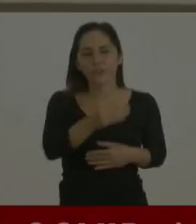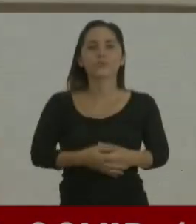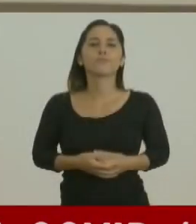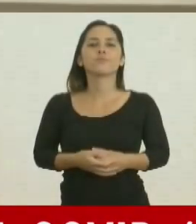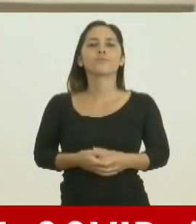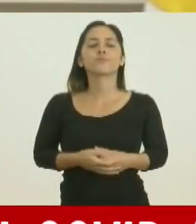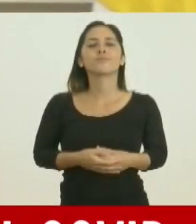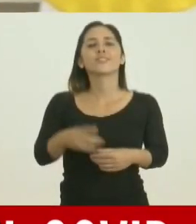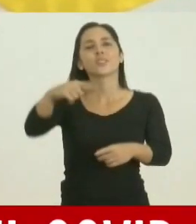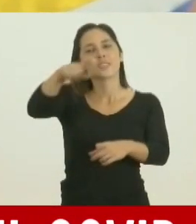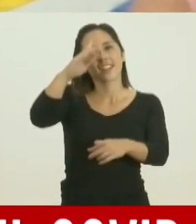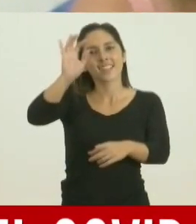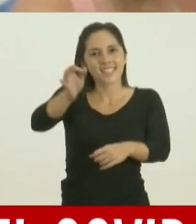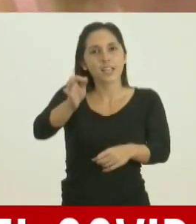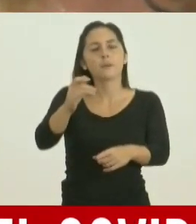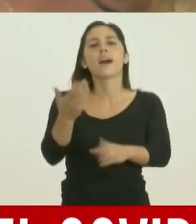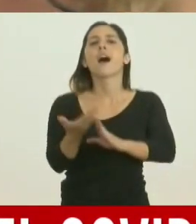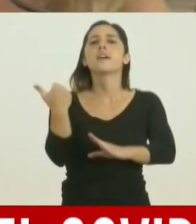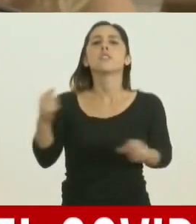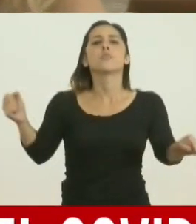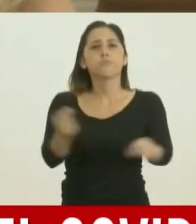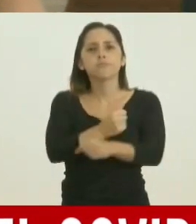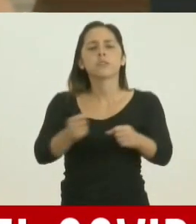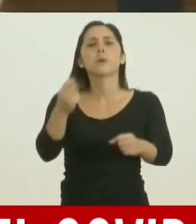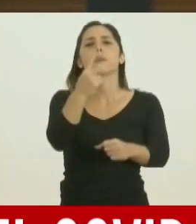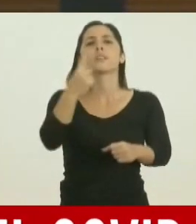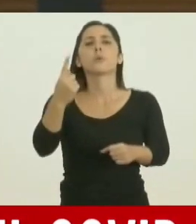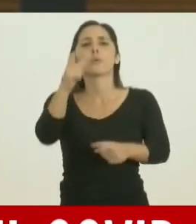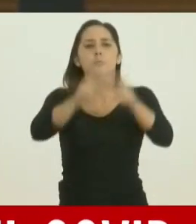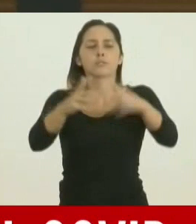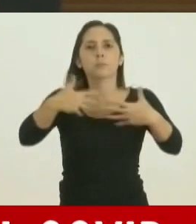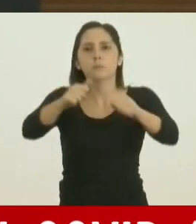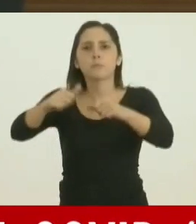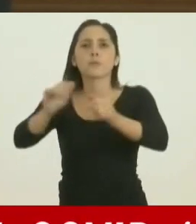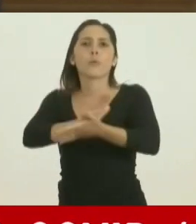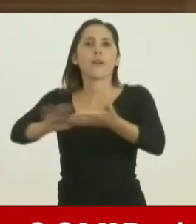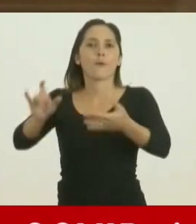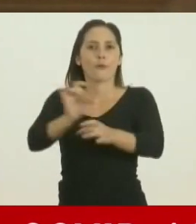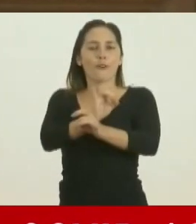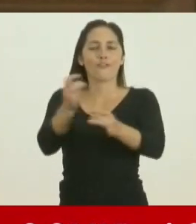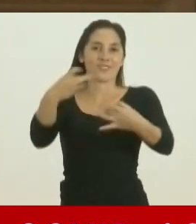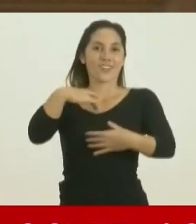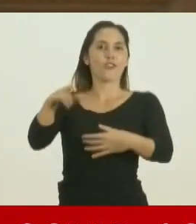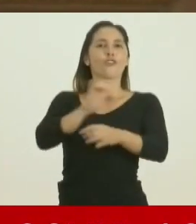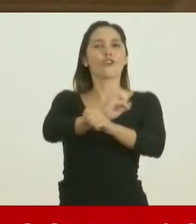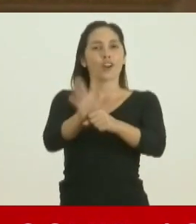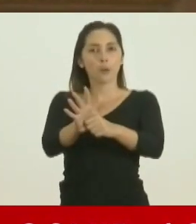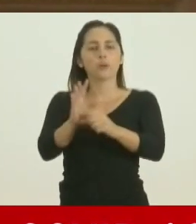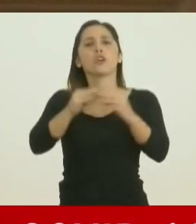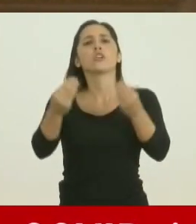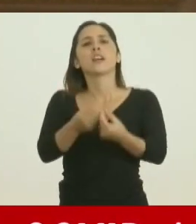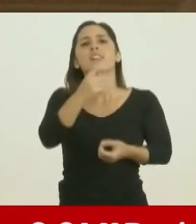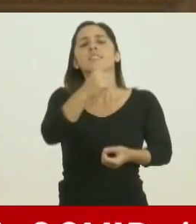Como ustedes saben, en el día de ayer se confirmaron 21 casos nuevos de coronavirus en la provincia, que suman a un total de 111